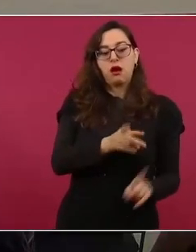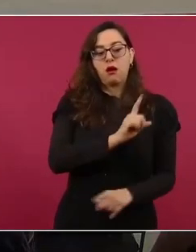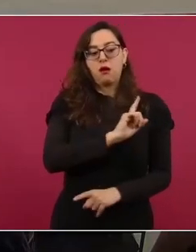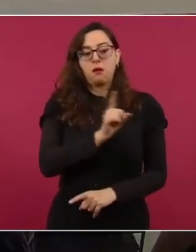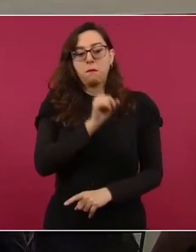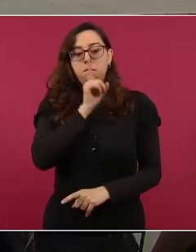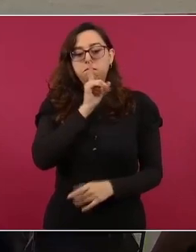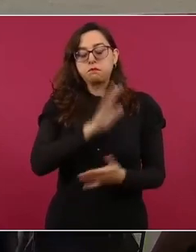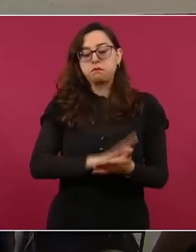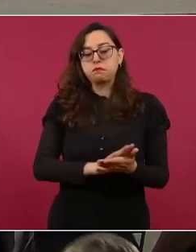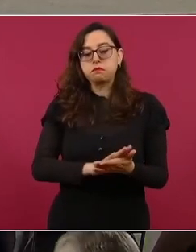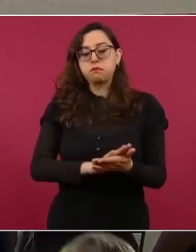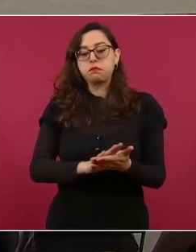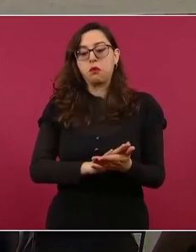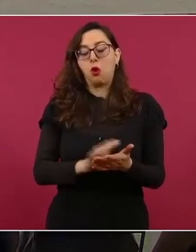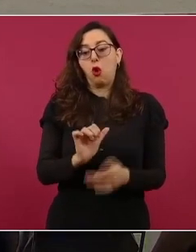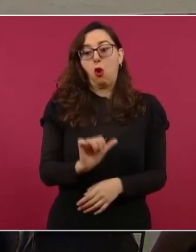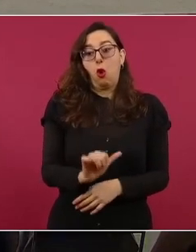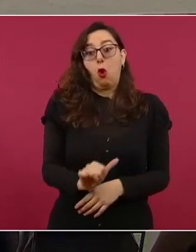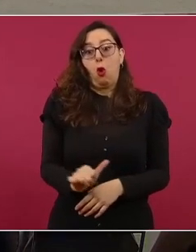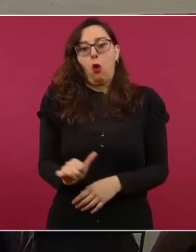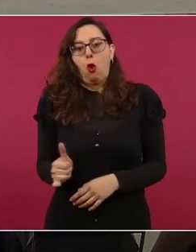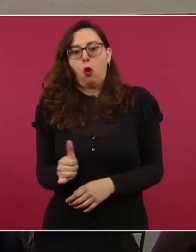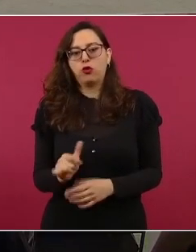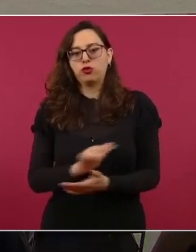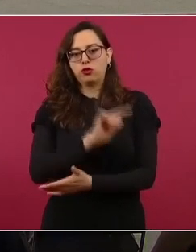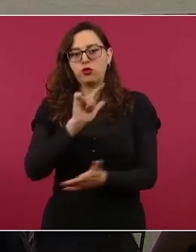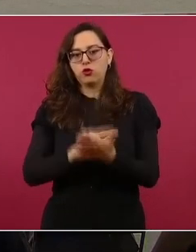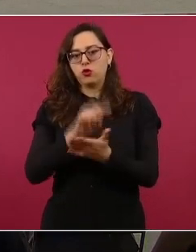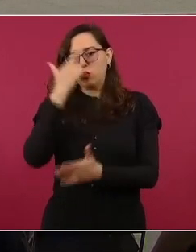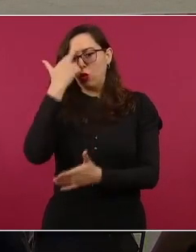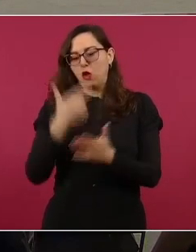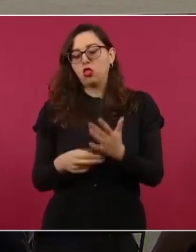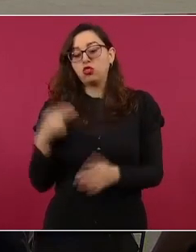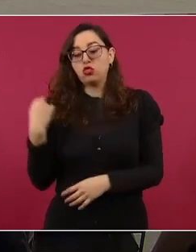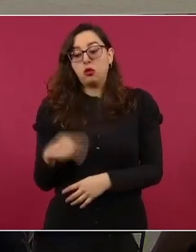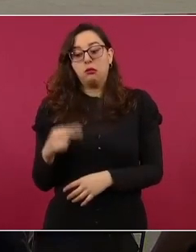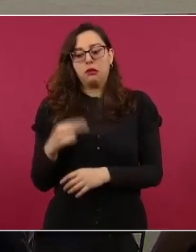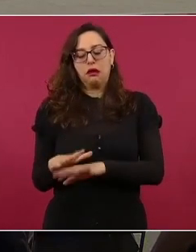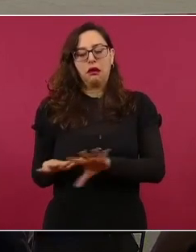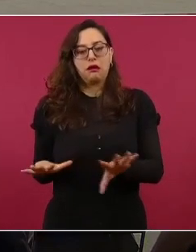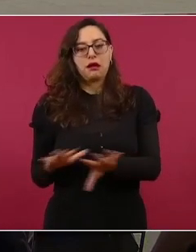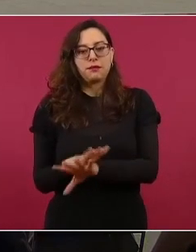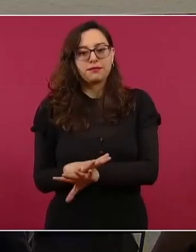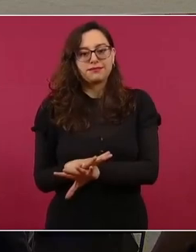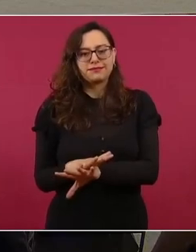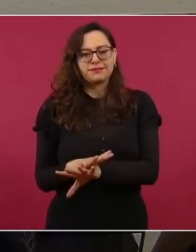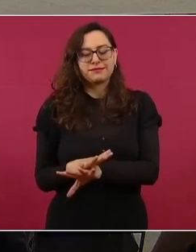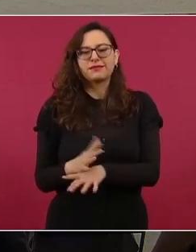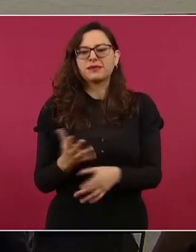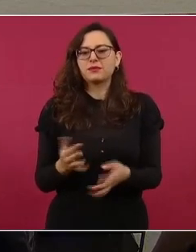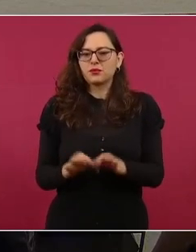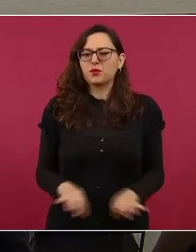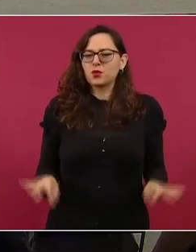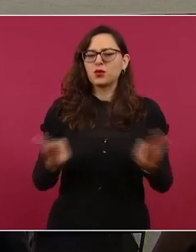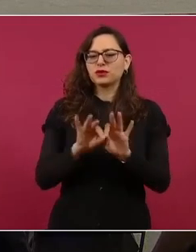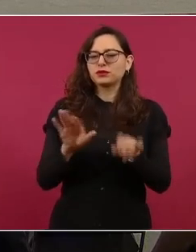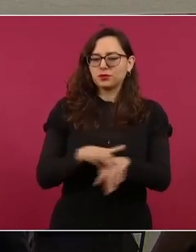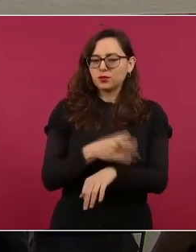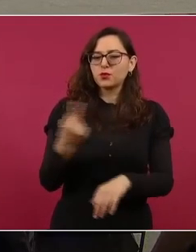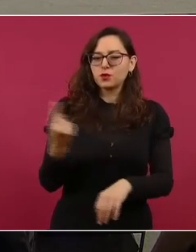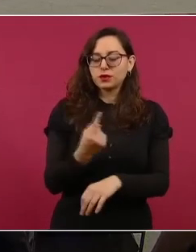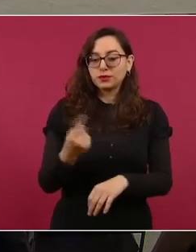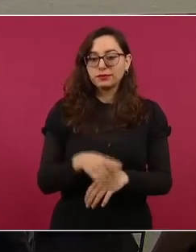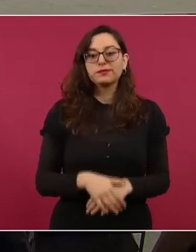sino para el delito de desaparición de personas. Aquí hay una diferencia sustantiva, porque en el delito de desaparición forzada, que es por el que se